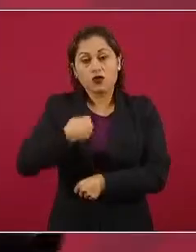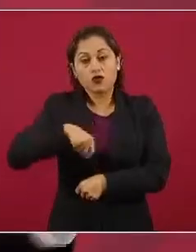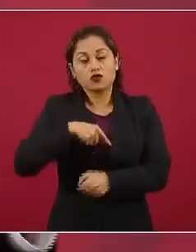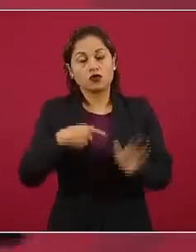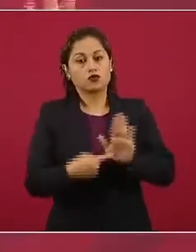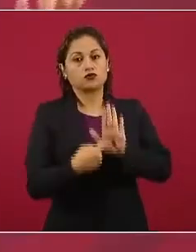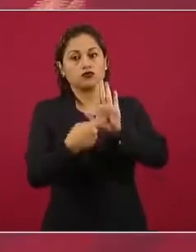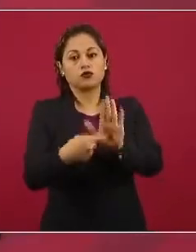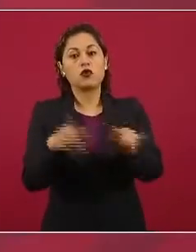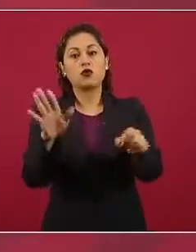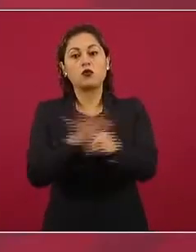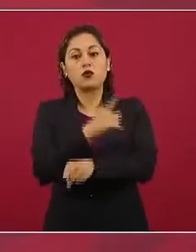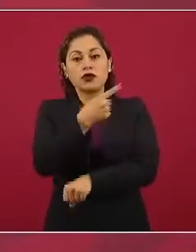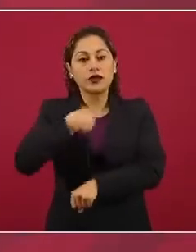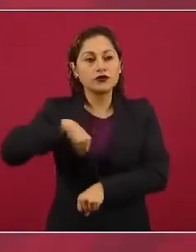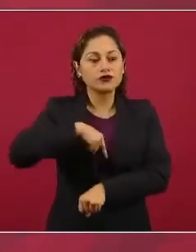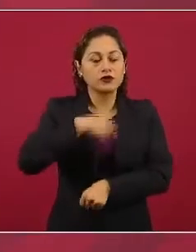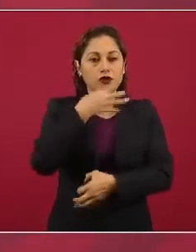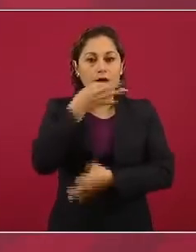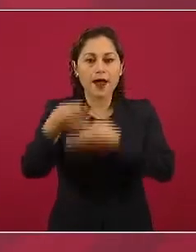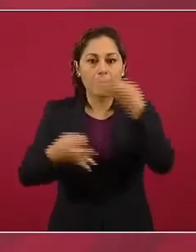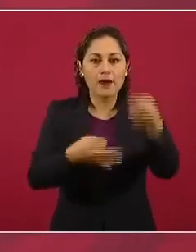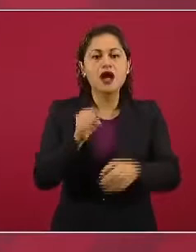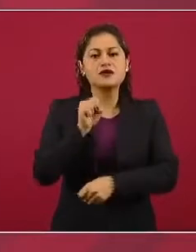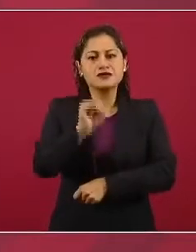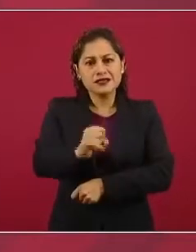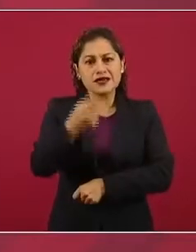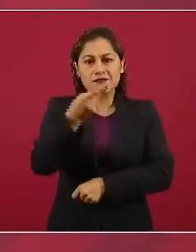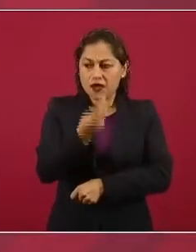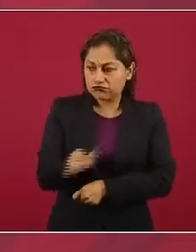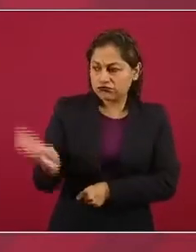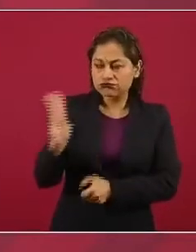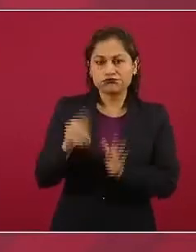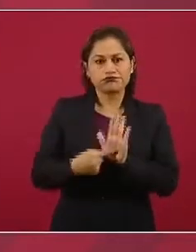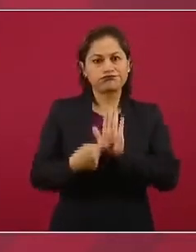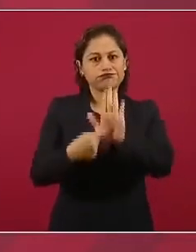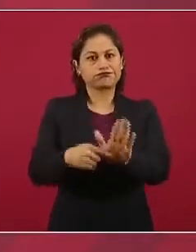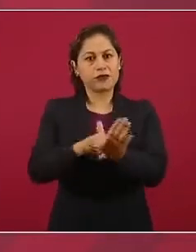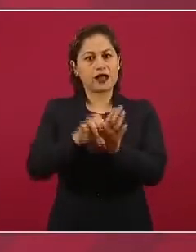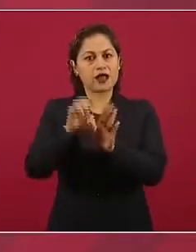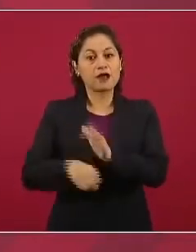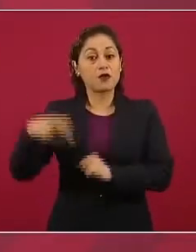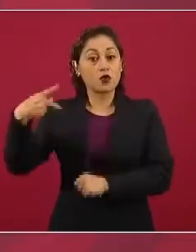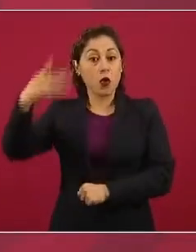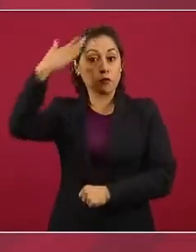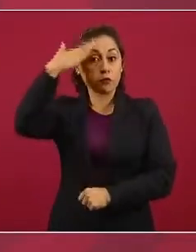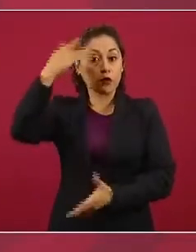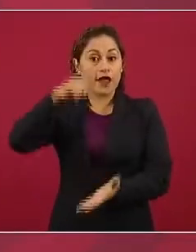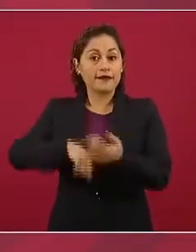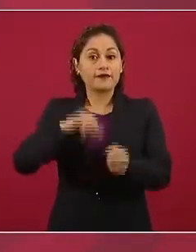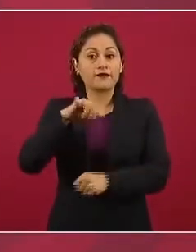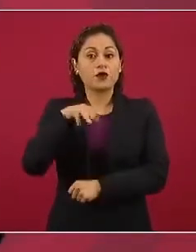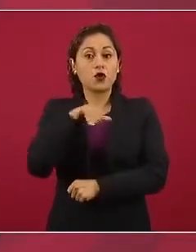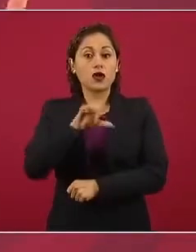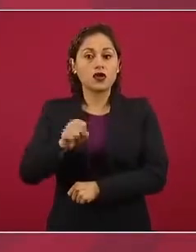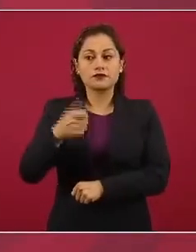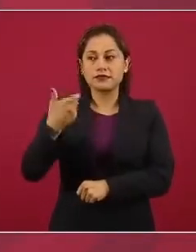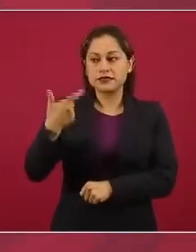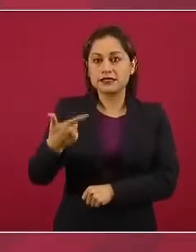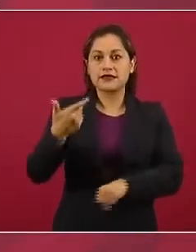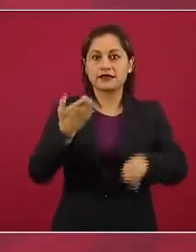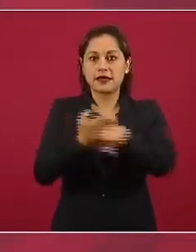ayudar mucho, pero el ejemplo es lo que más arrastra y las cabezas del IMSS en los estados, de estos siete estados,